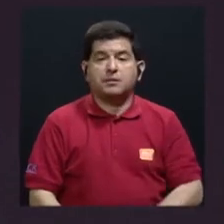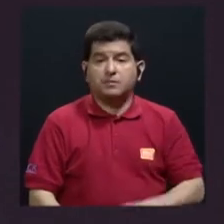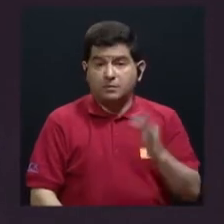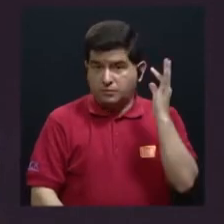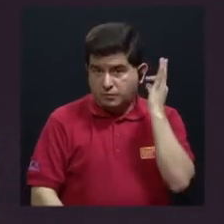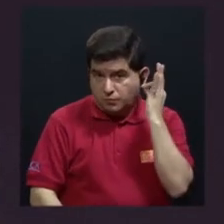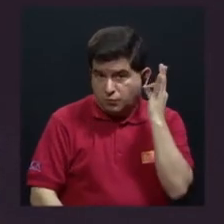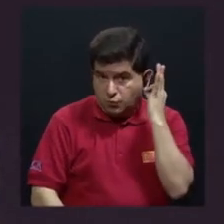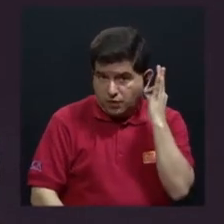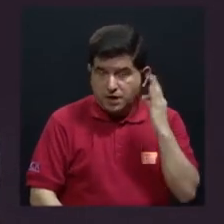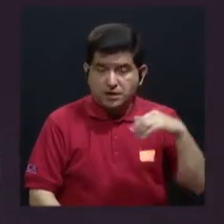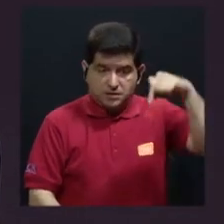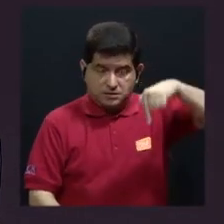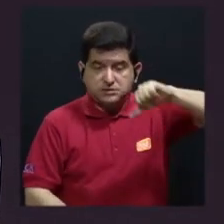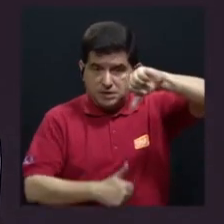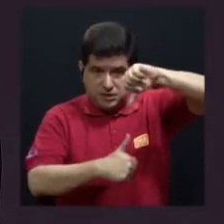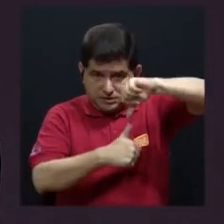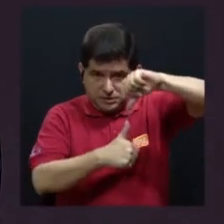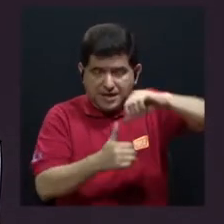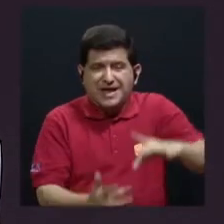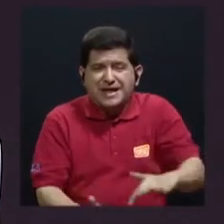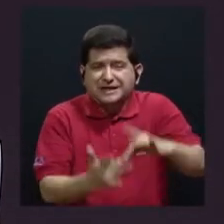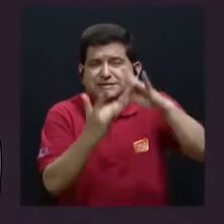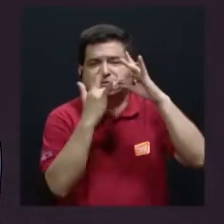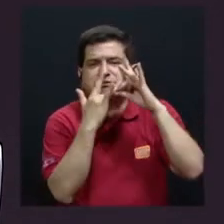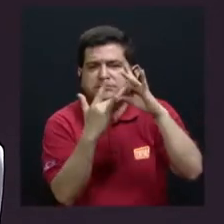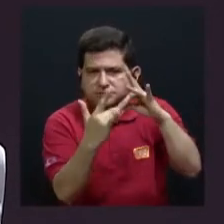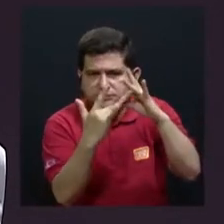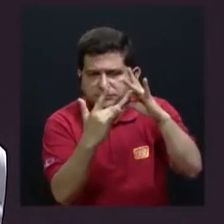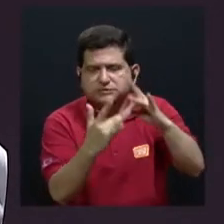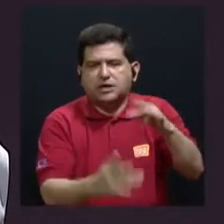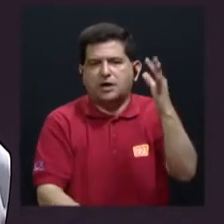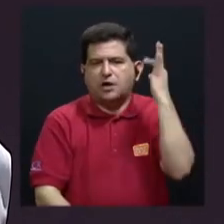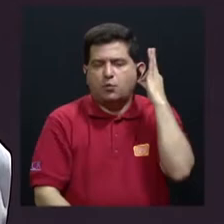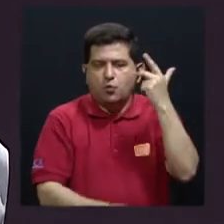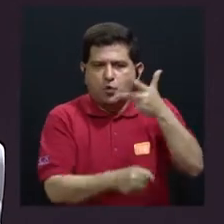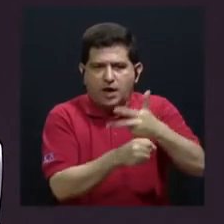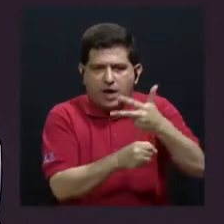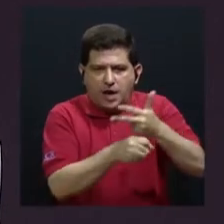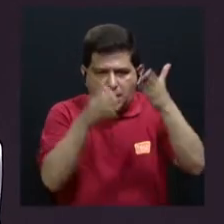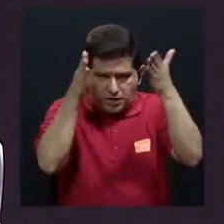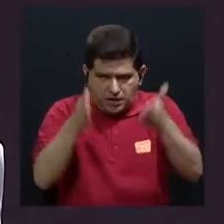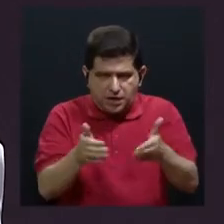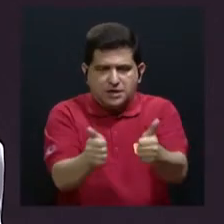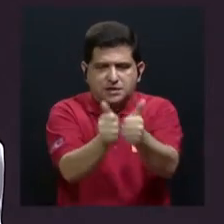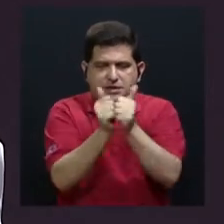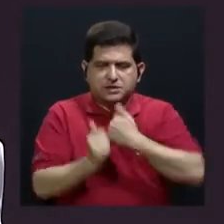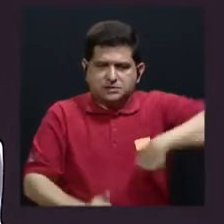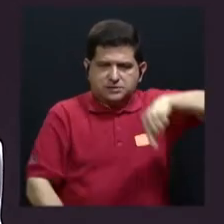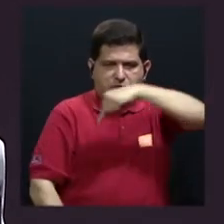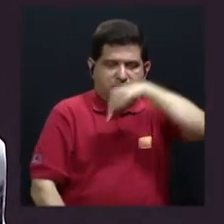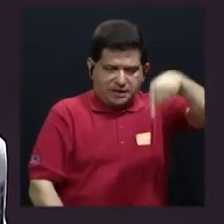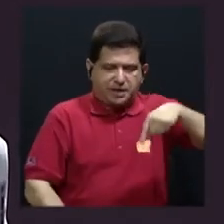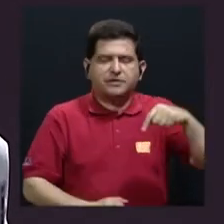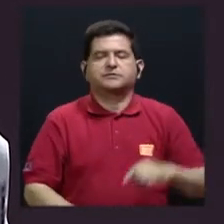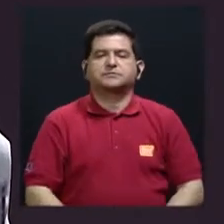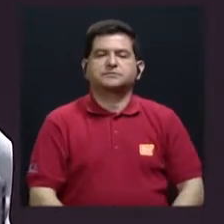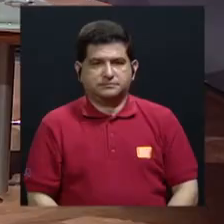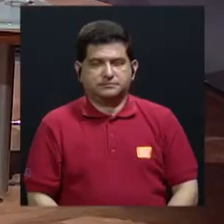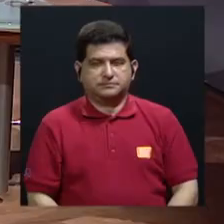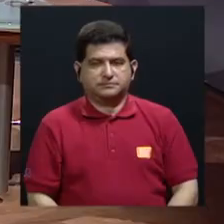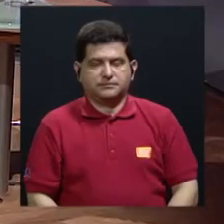centroamericanas y en particular mujeres guatemaltecas que nos acompañan en esta ocasión.